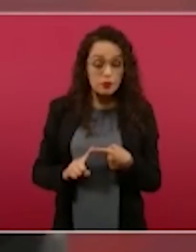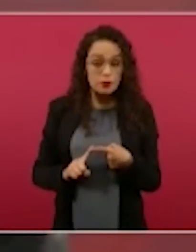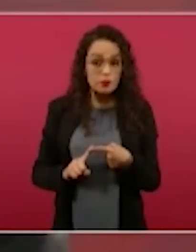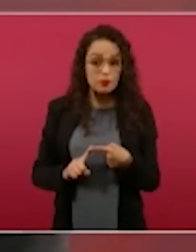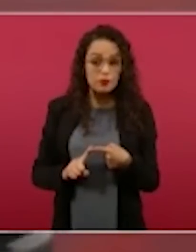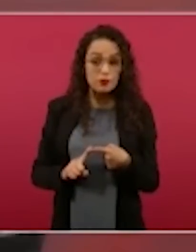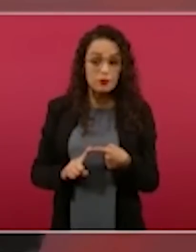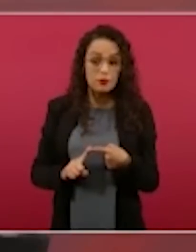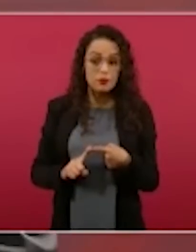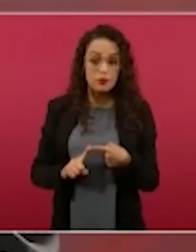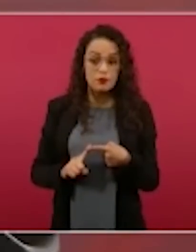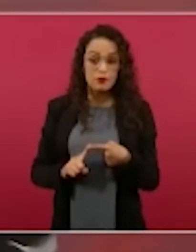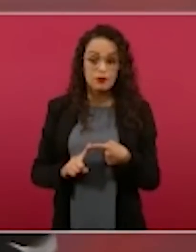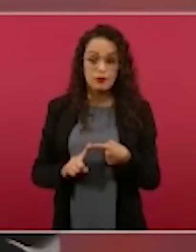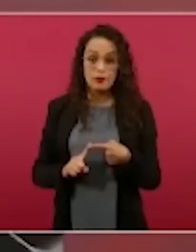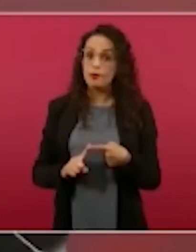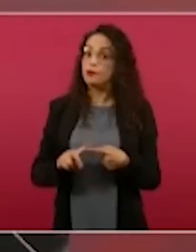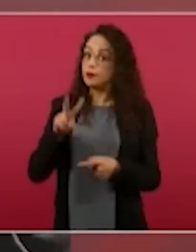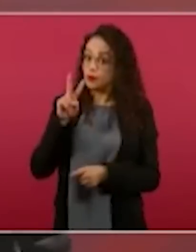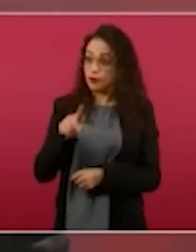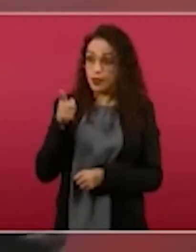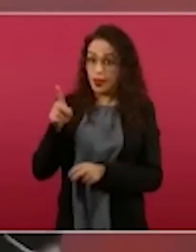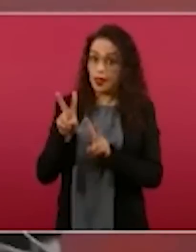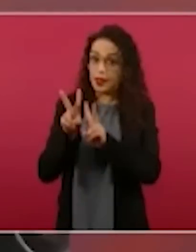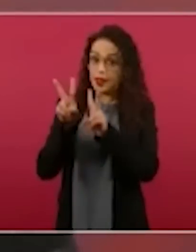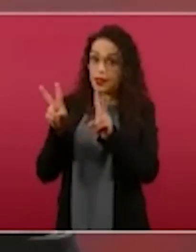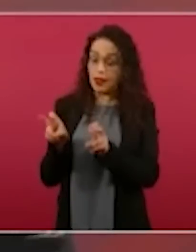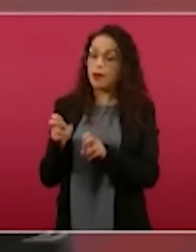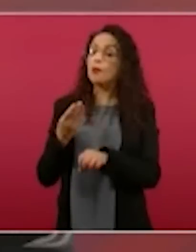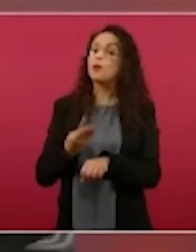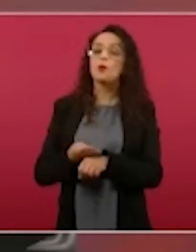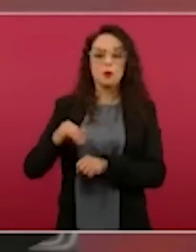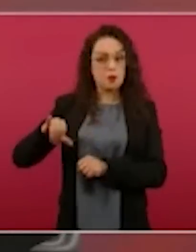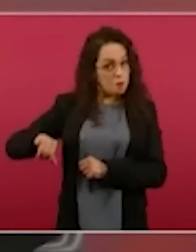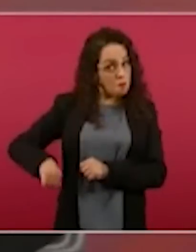Por eso es un asunto interesante.